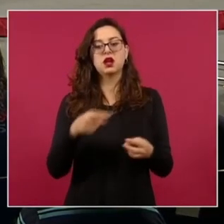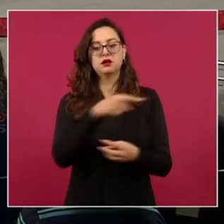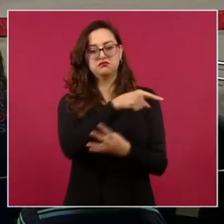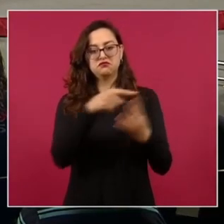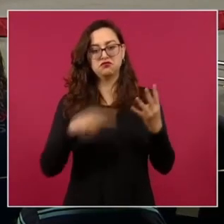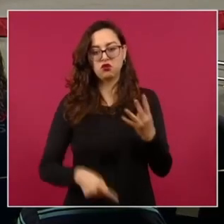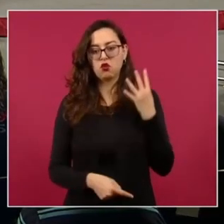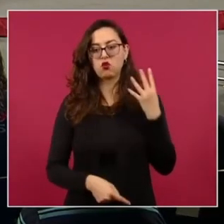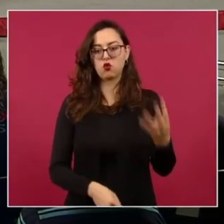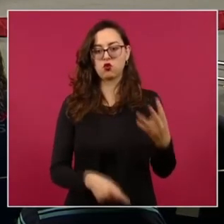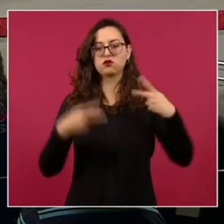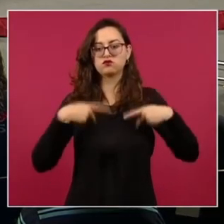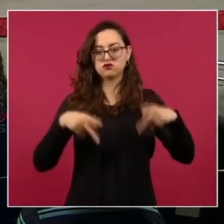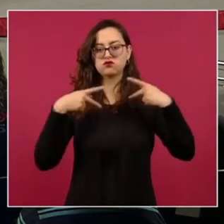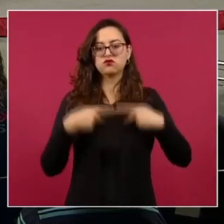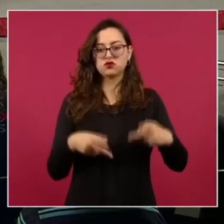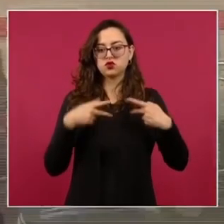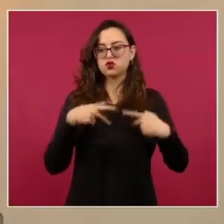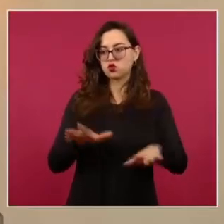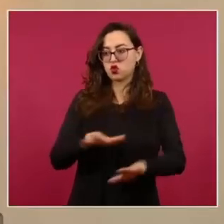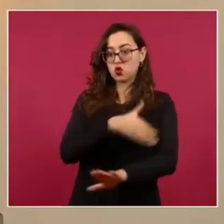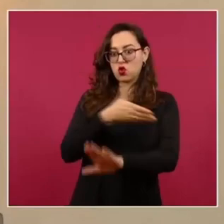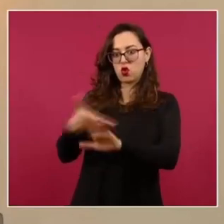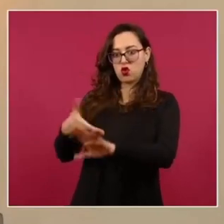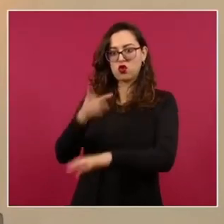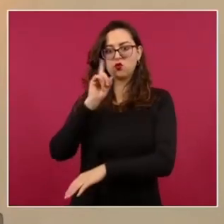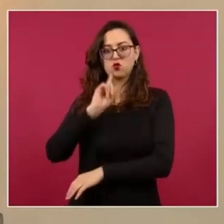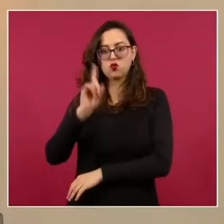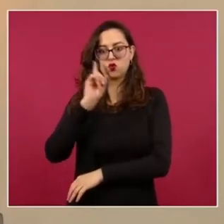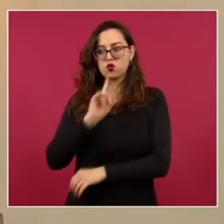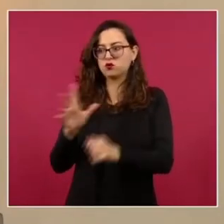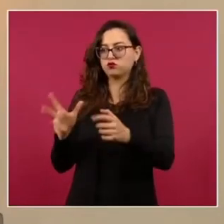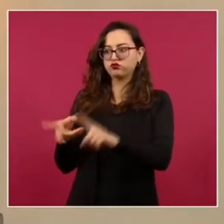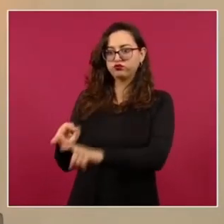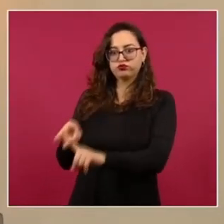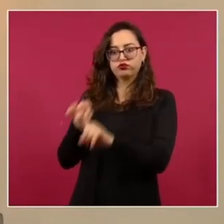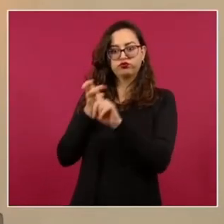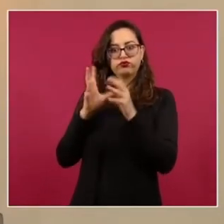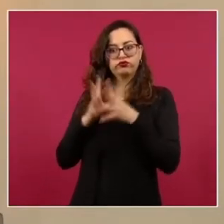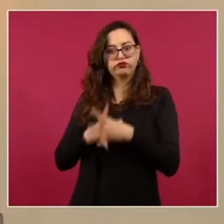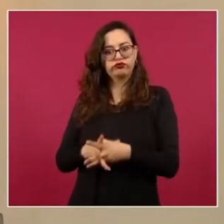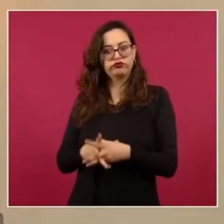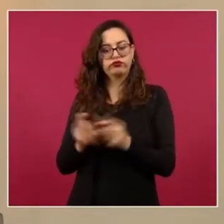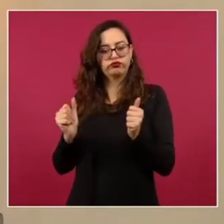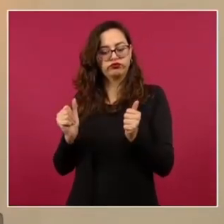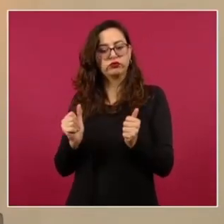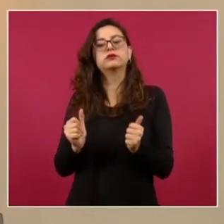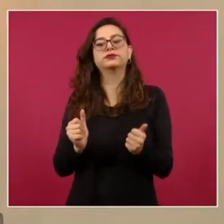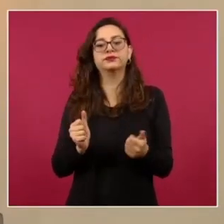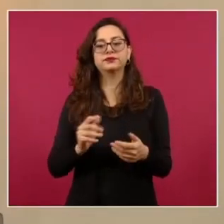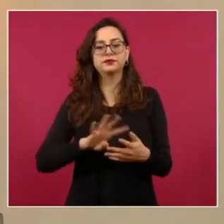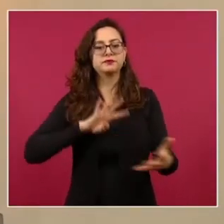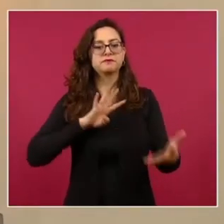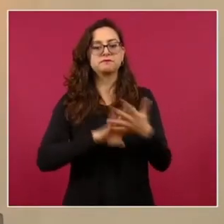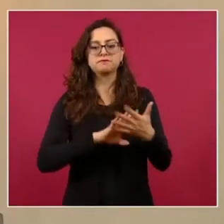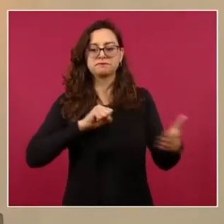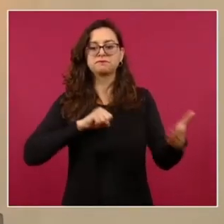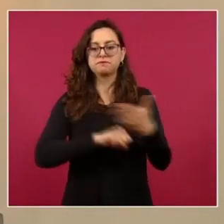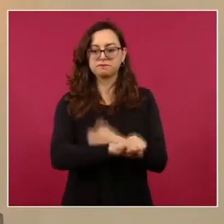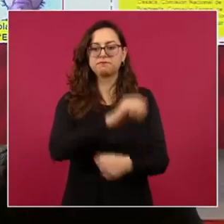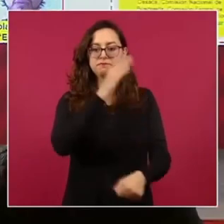Colas y Nelsi Janet N., por el delito de desaparición forzada, quedando pendiente